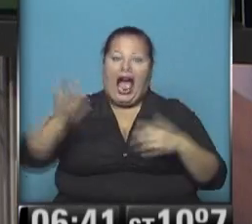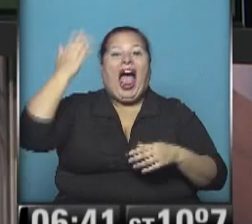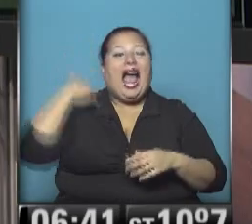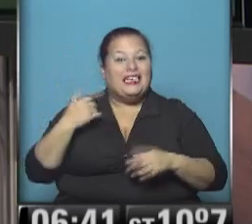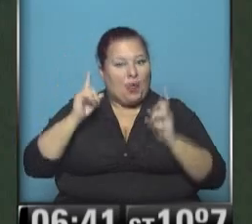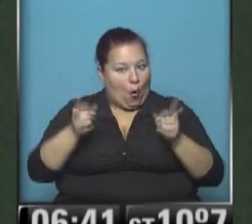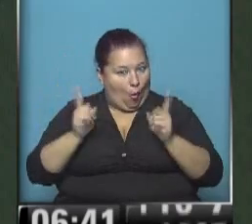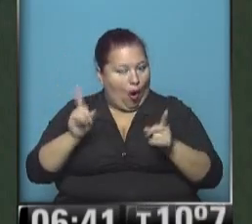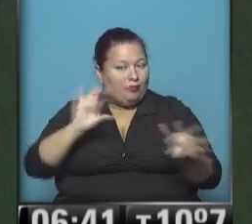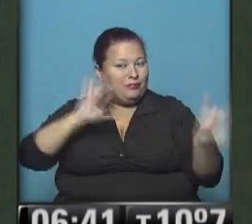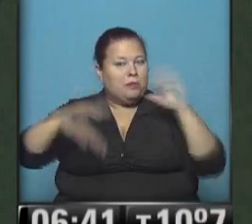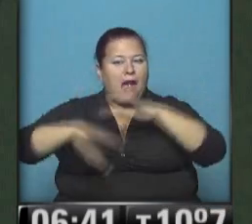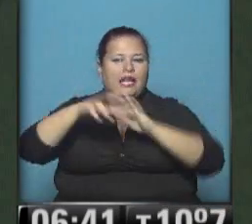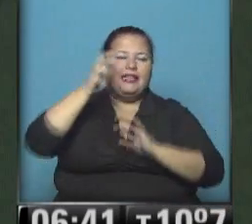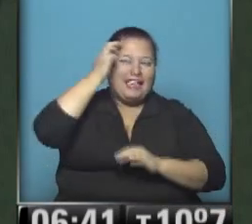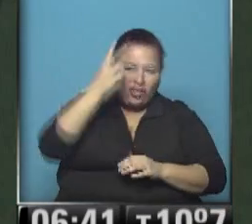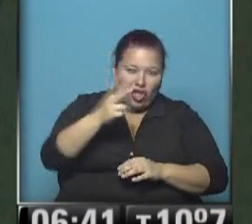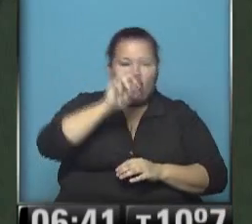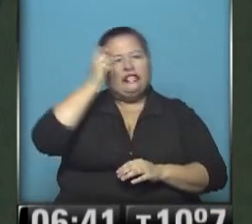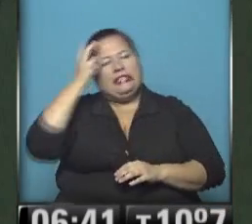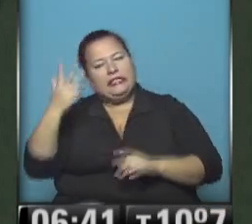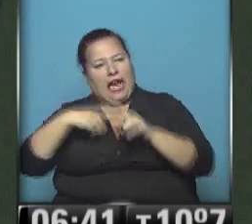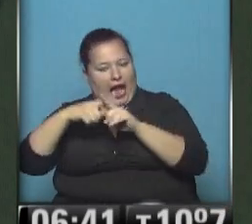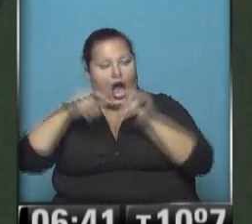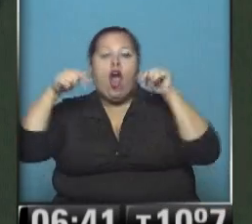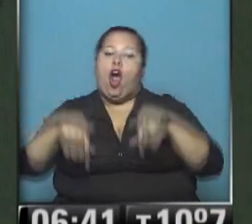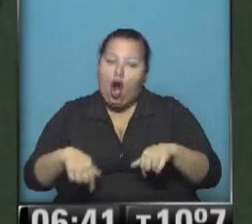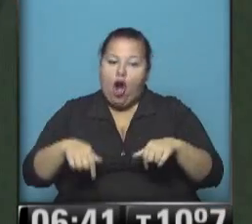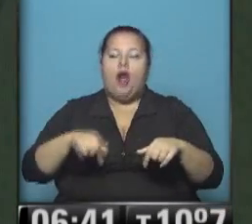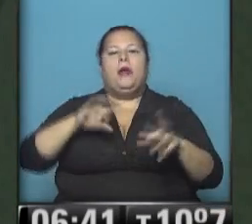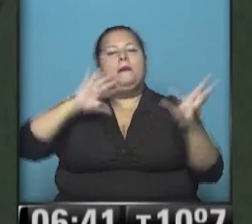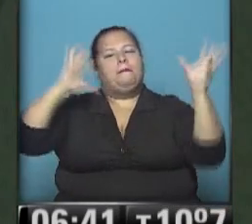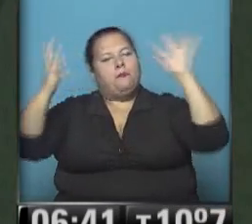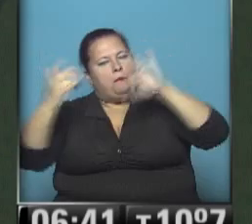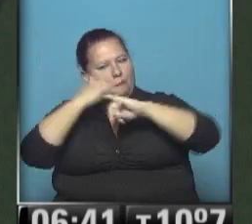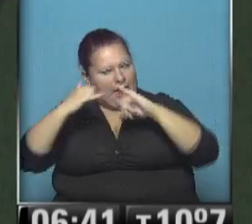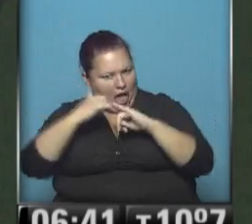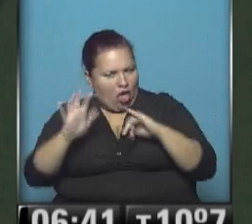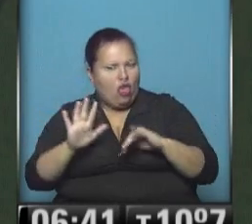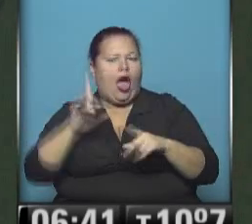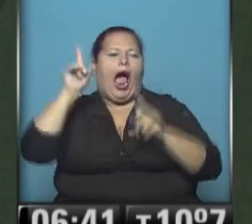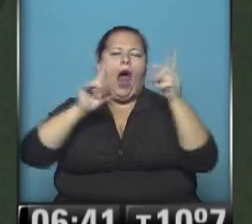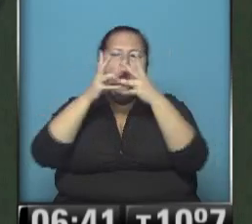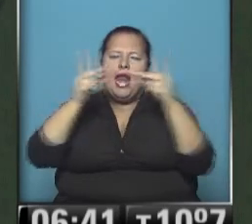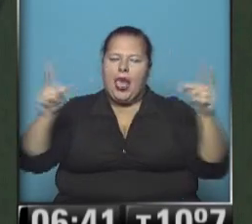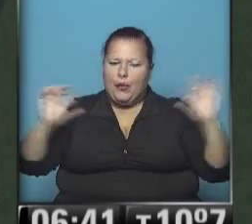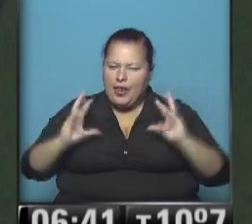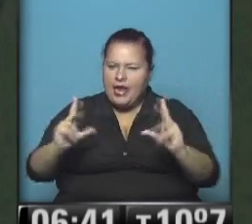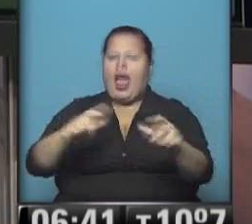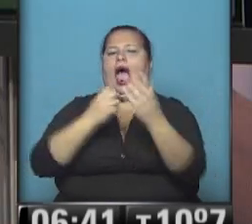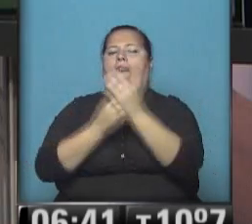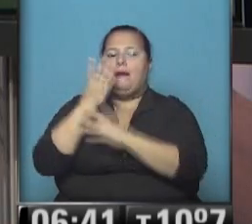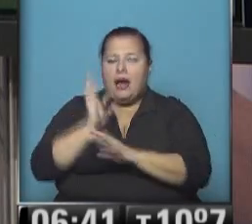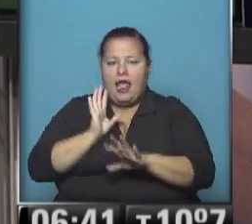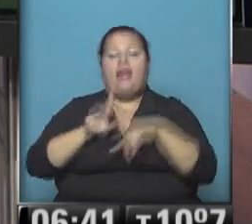repitieron estas mismas máximas de 32 a 33 grados hoy tenemos cielo algo parcialmente nublado algunas neblinas hasta media mañana